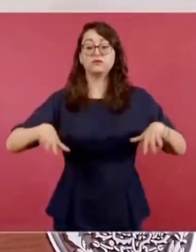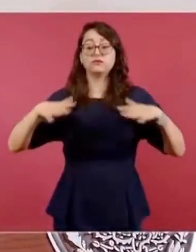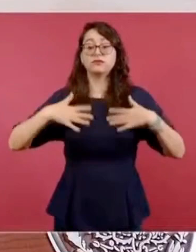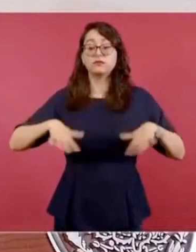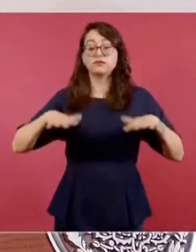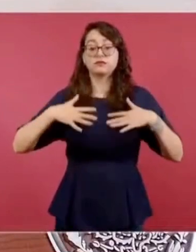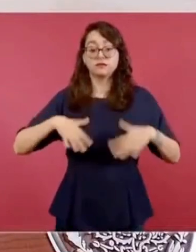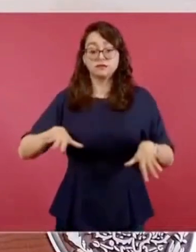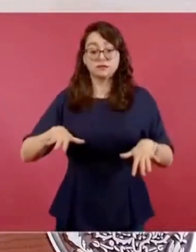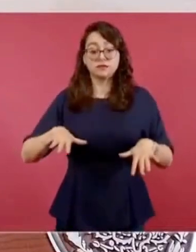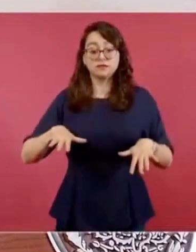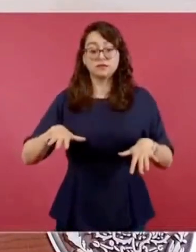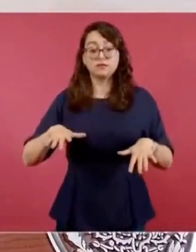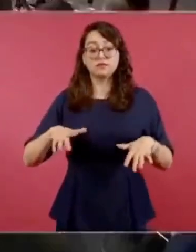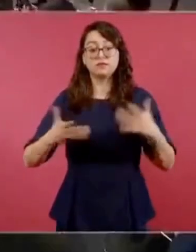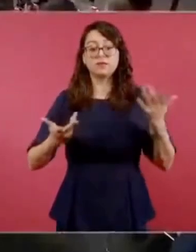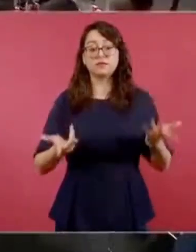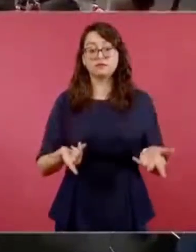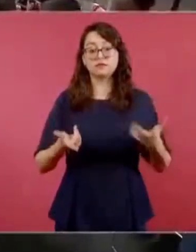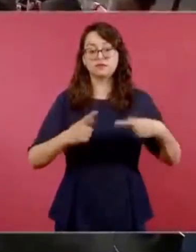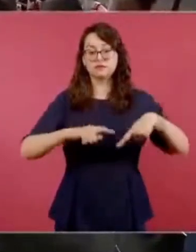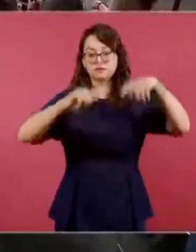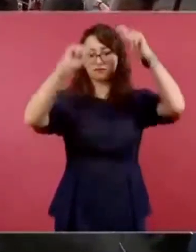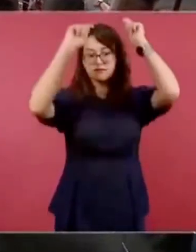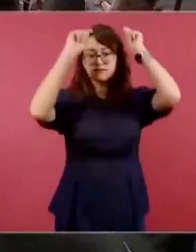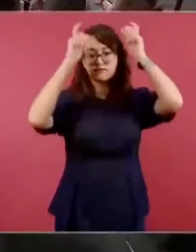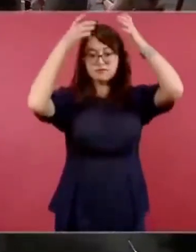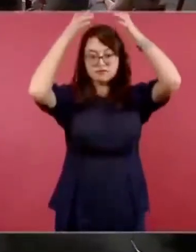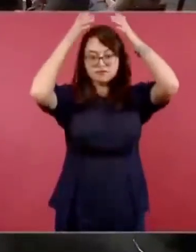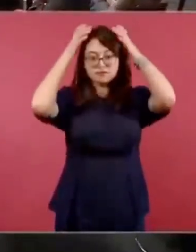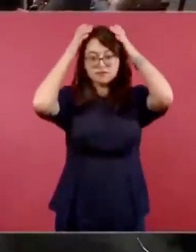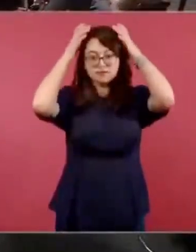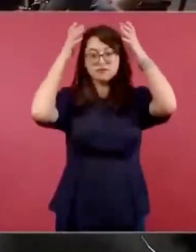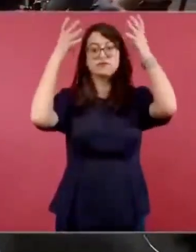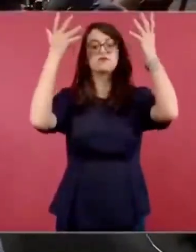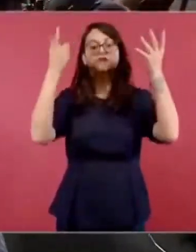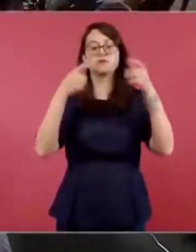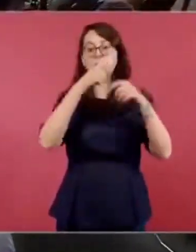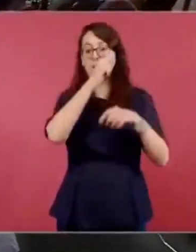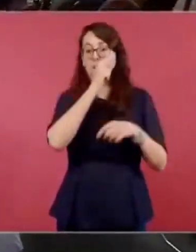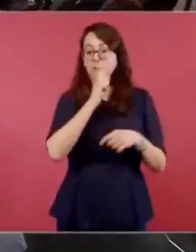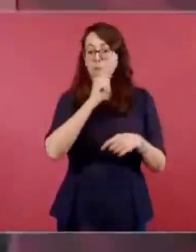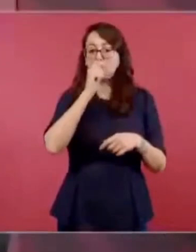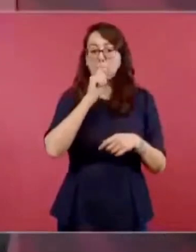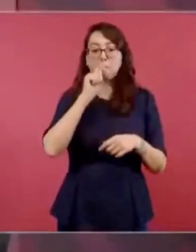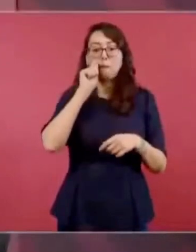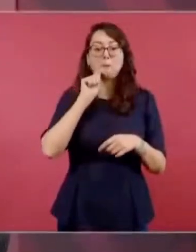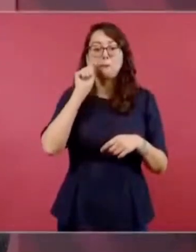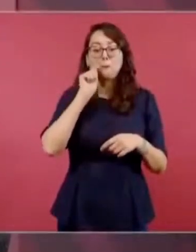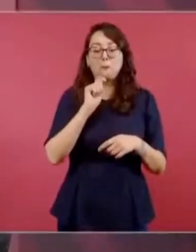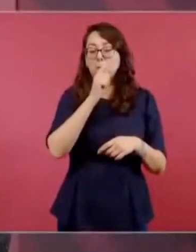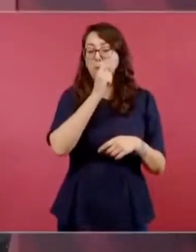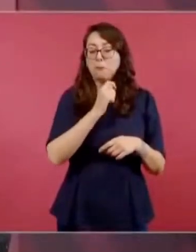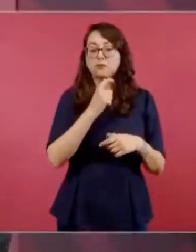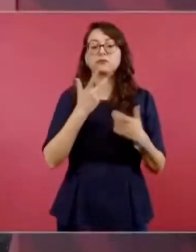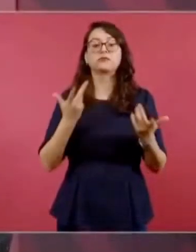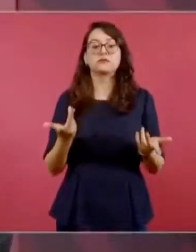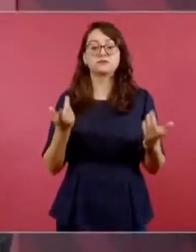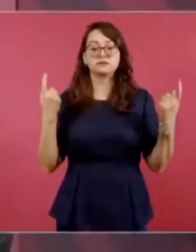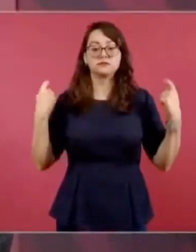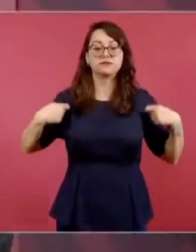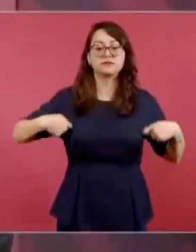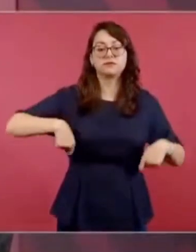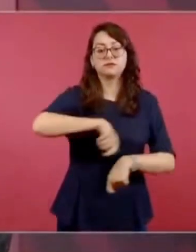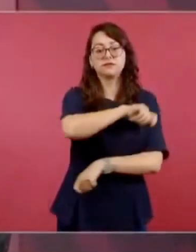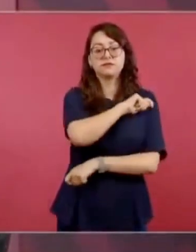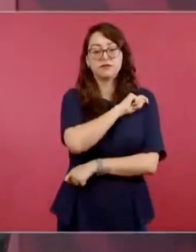con sombrero de bola, rasurado el bigote y envuelto en capa